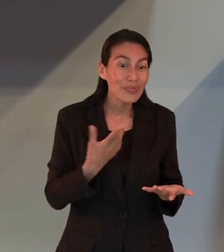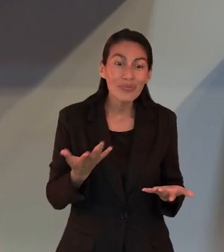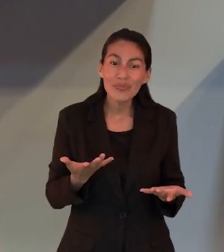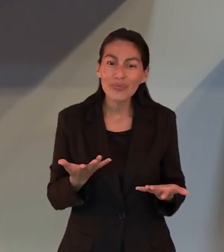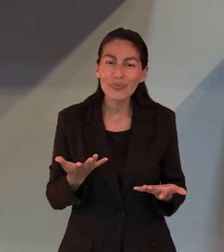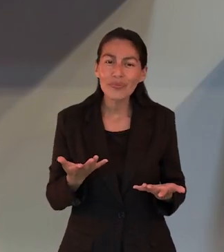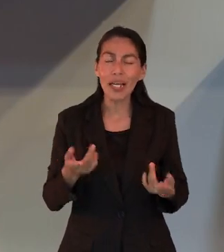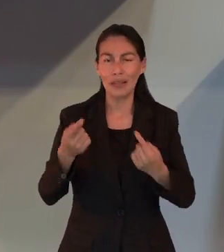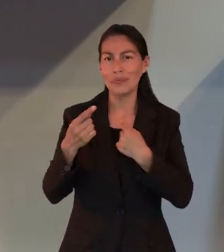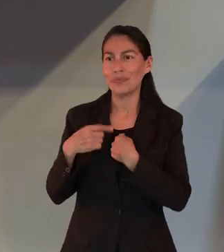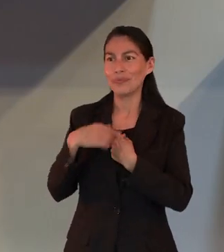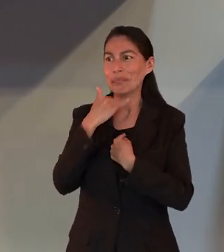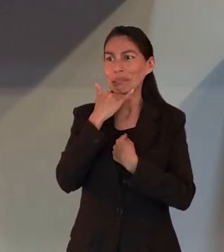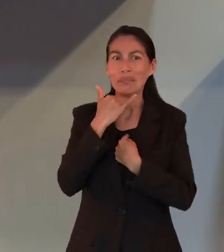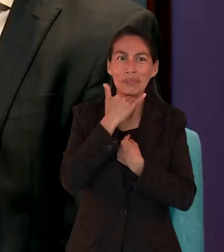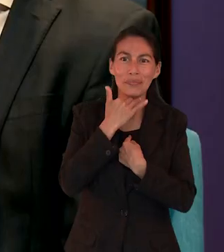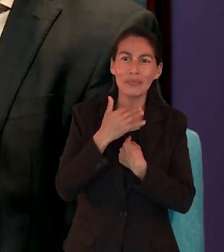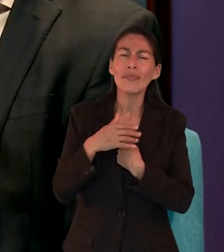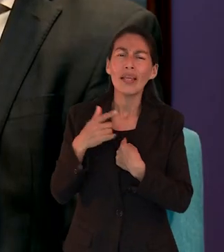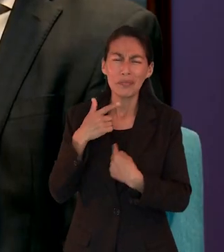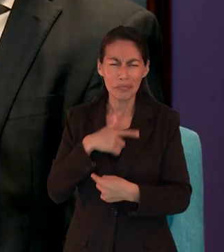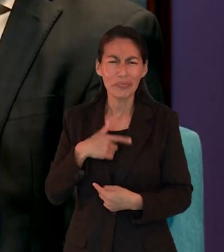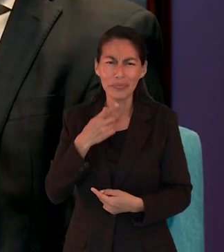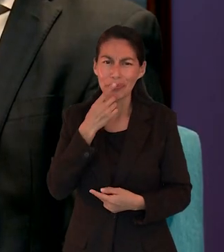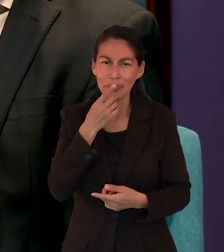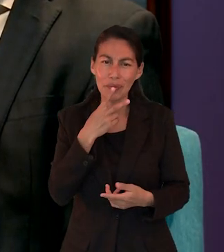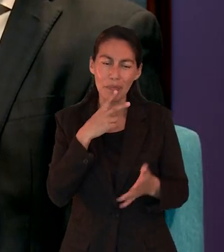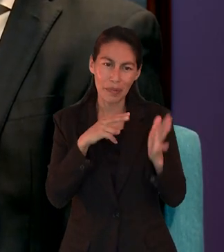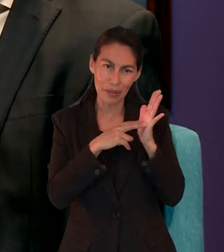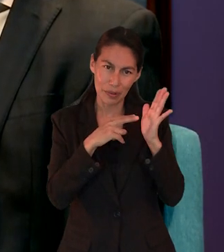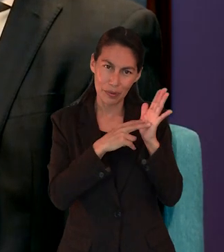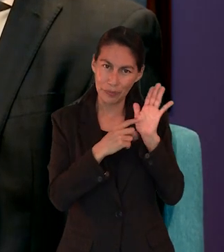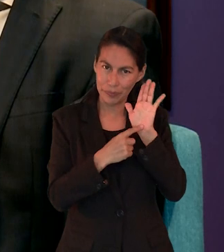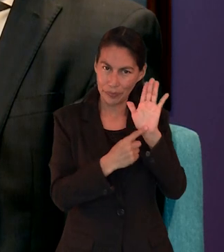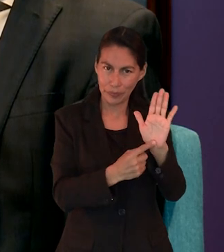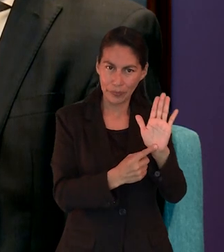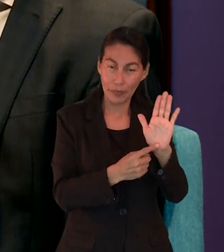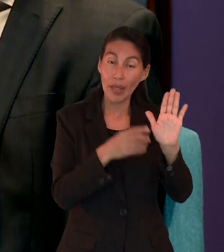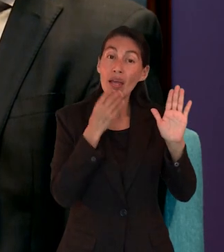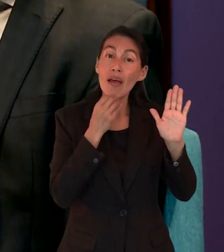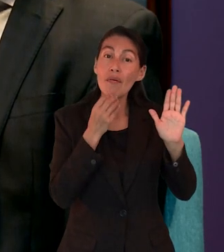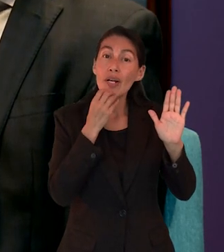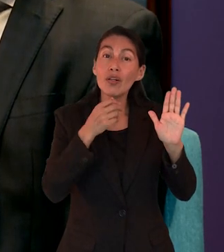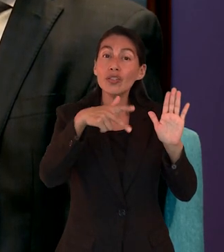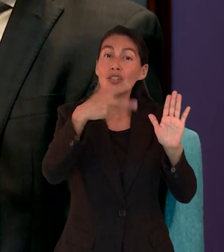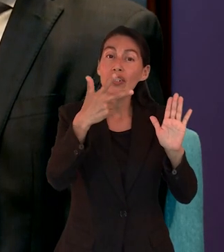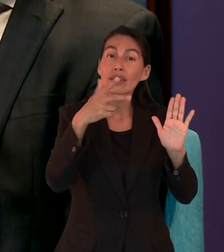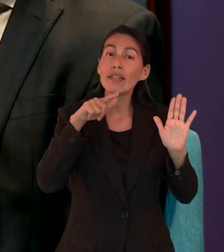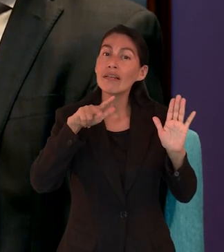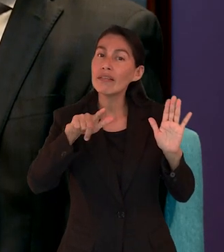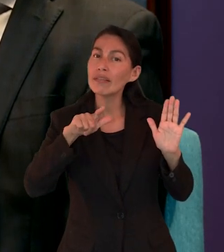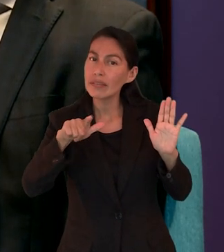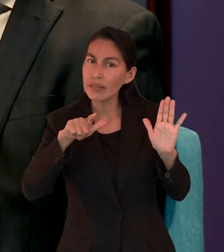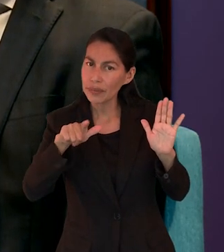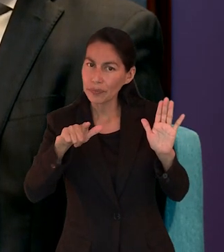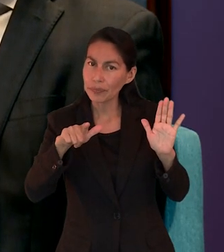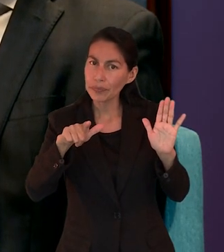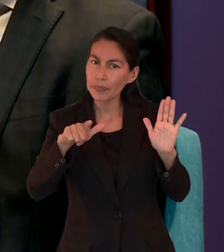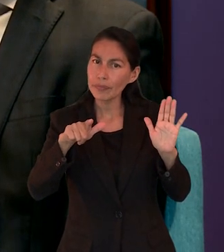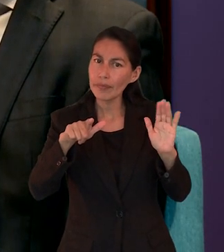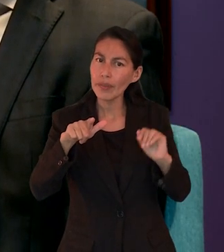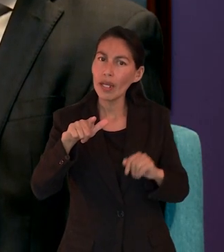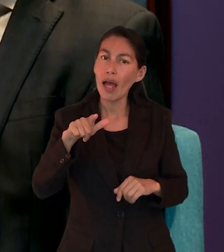Vamos a leer un texto. Me gustaría, perdón, pastor, compartir el texto. Dice Hebreos 13.17